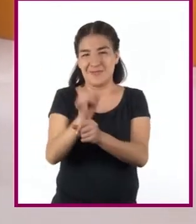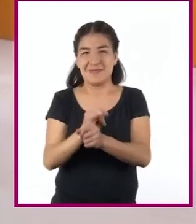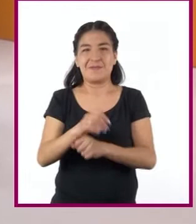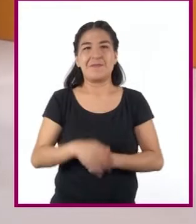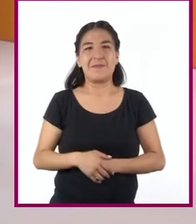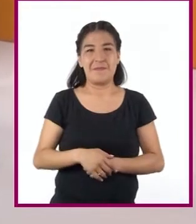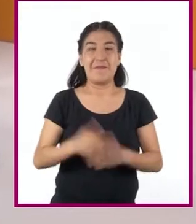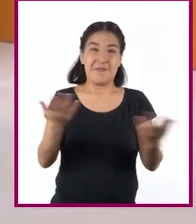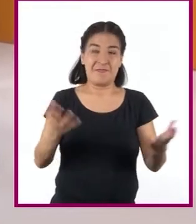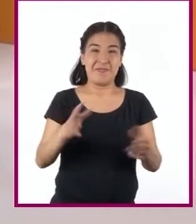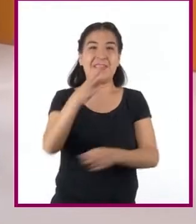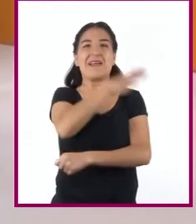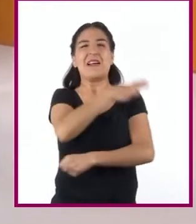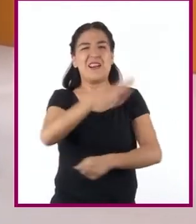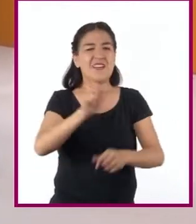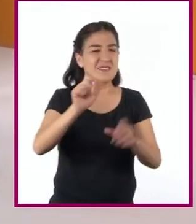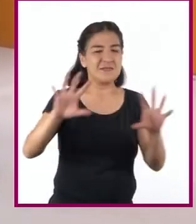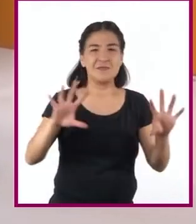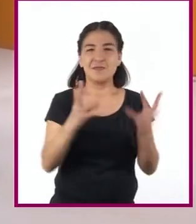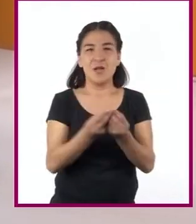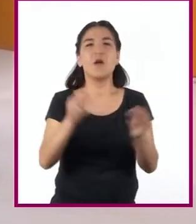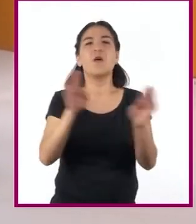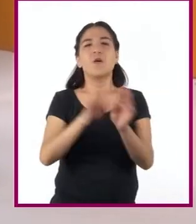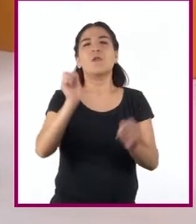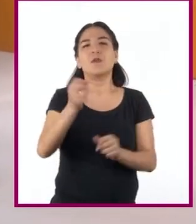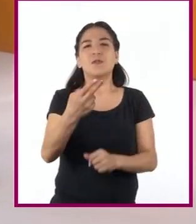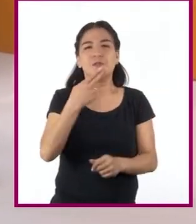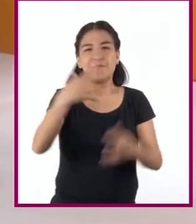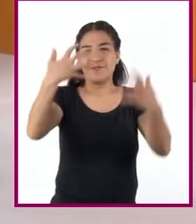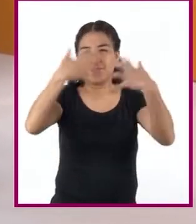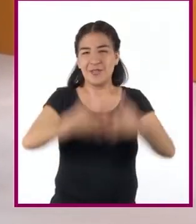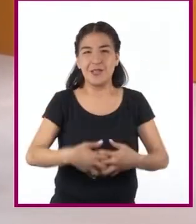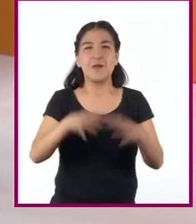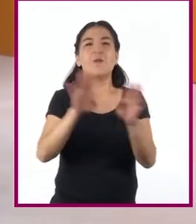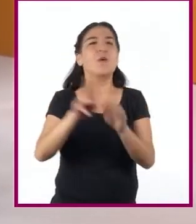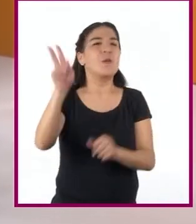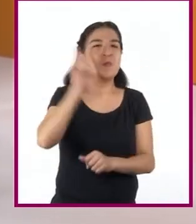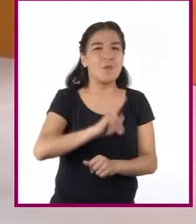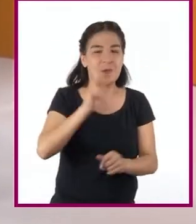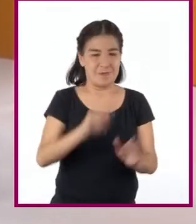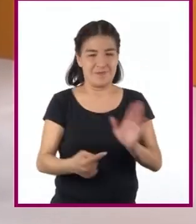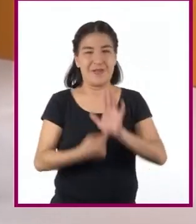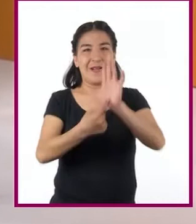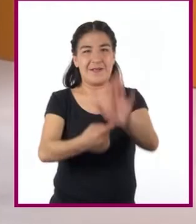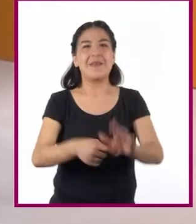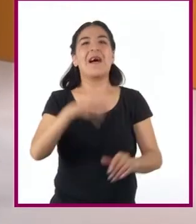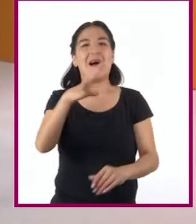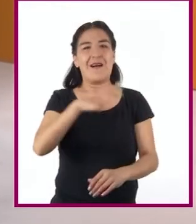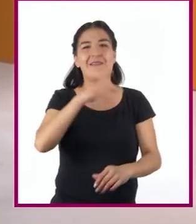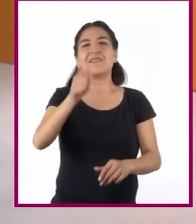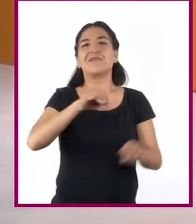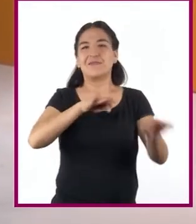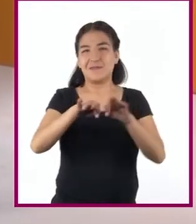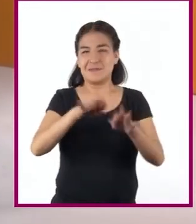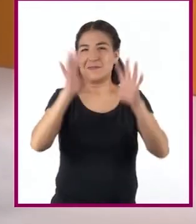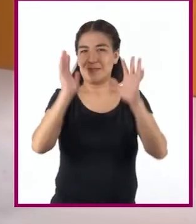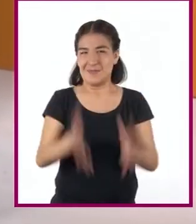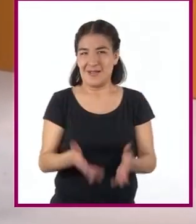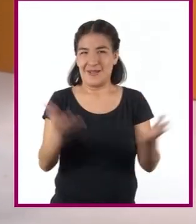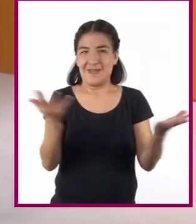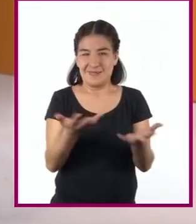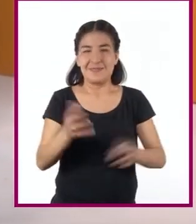En general, podemos decir que los informes funcionan como una especie de prueba o evidencia de que el trabajo fue realizado,